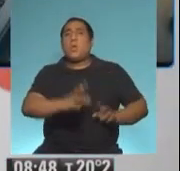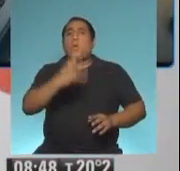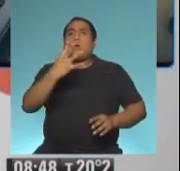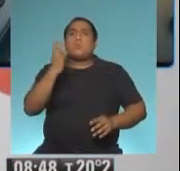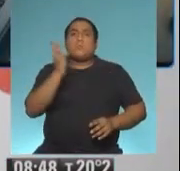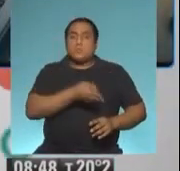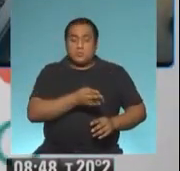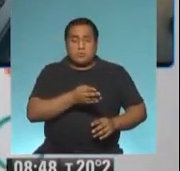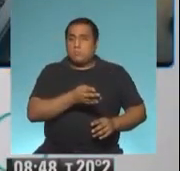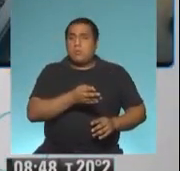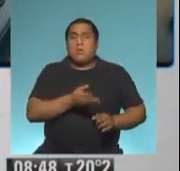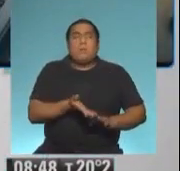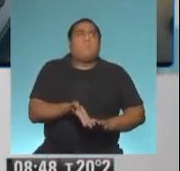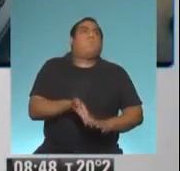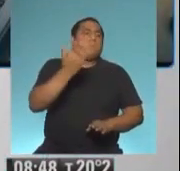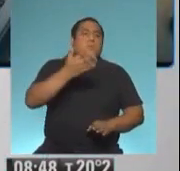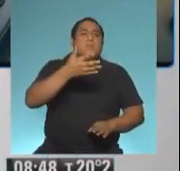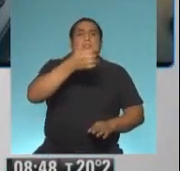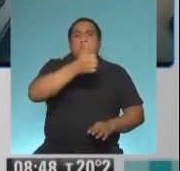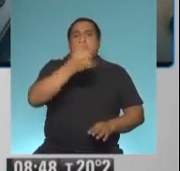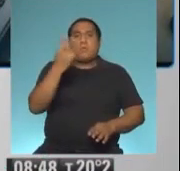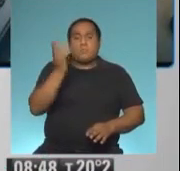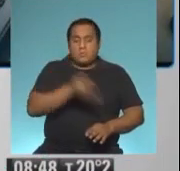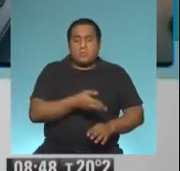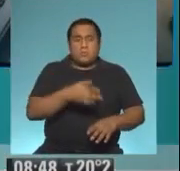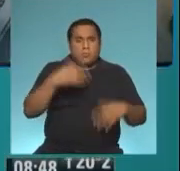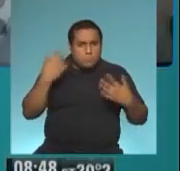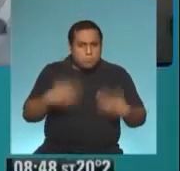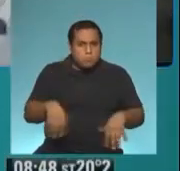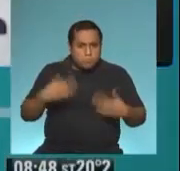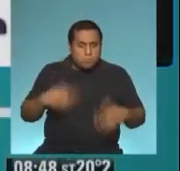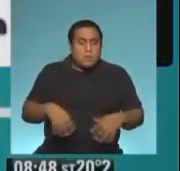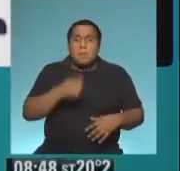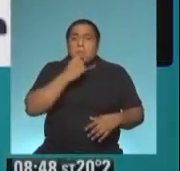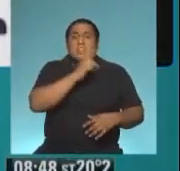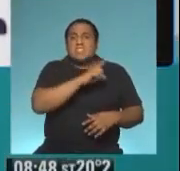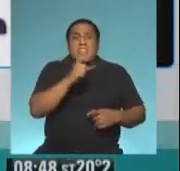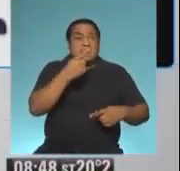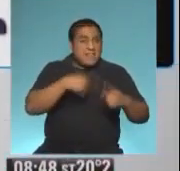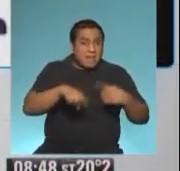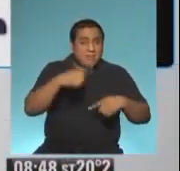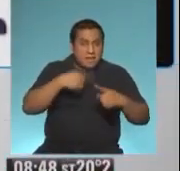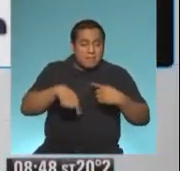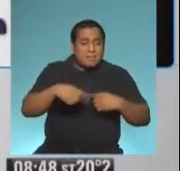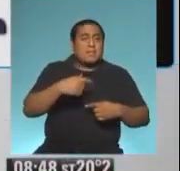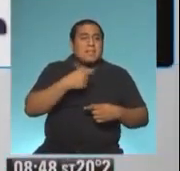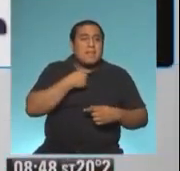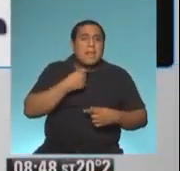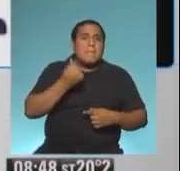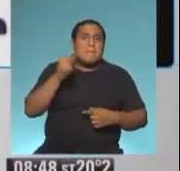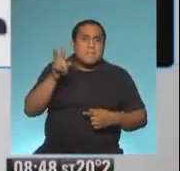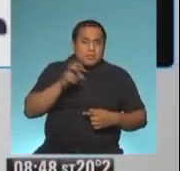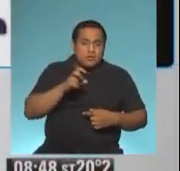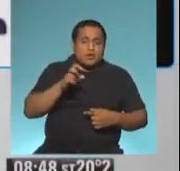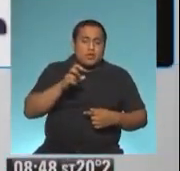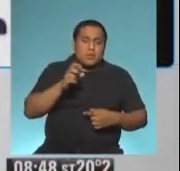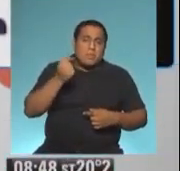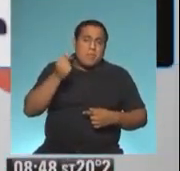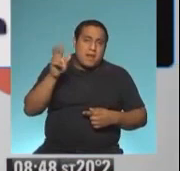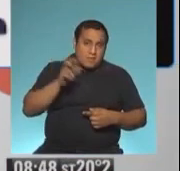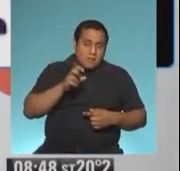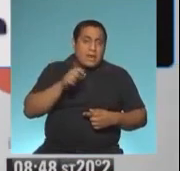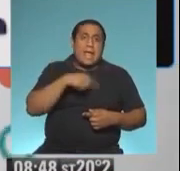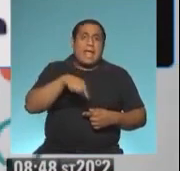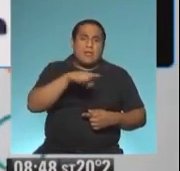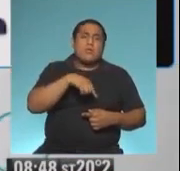al 62%, es decir, en 2019 de cada 100 trámites que iniciaban una pensión no contributiva de personas que entendían que